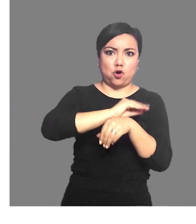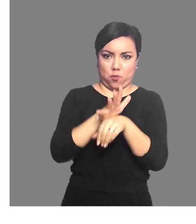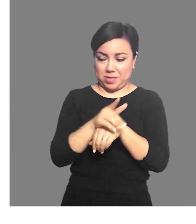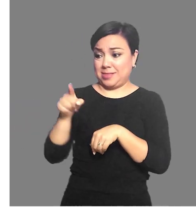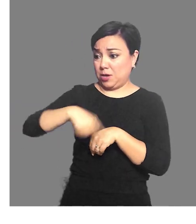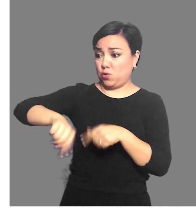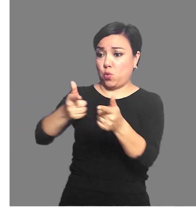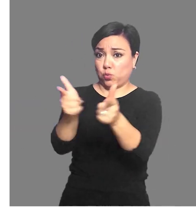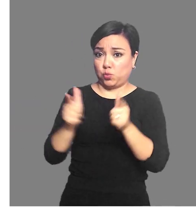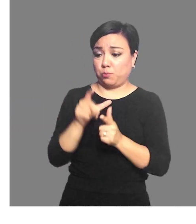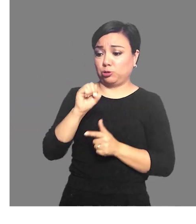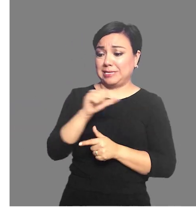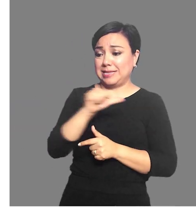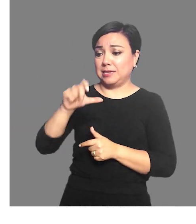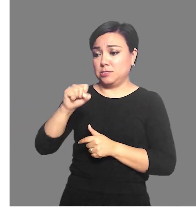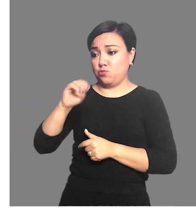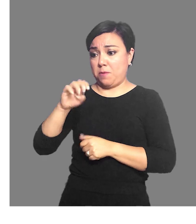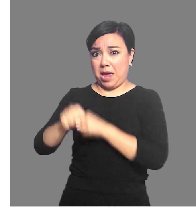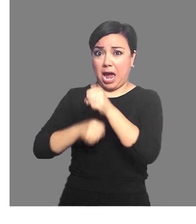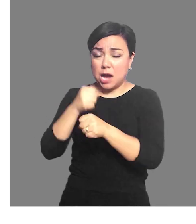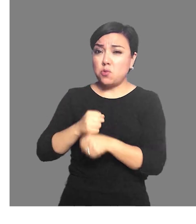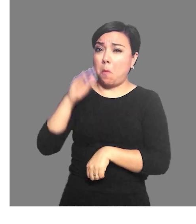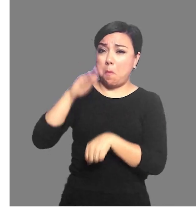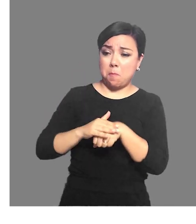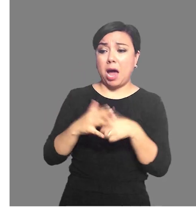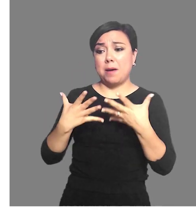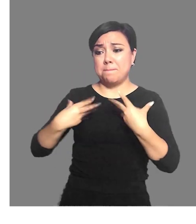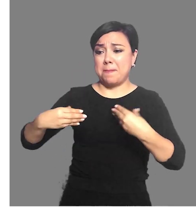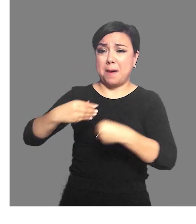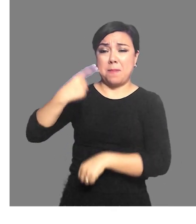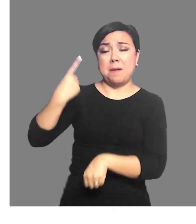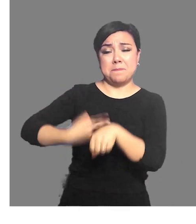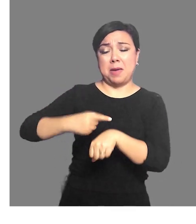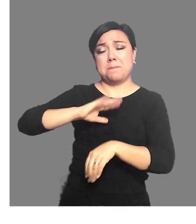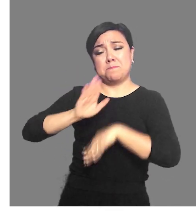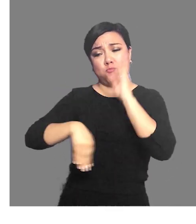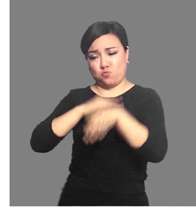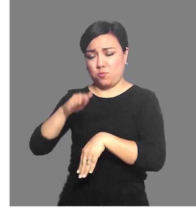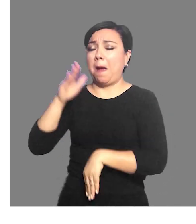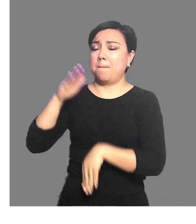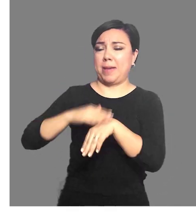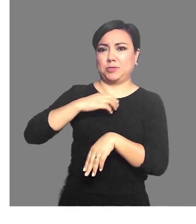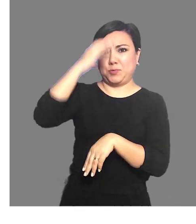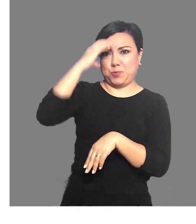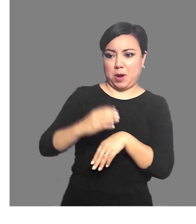pandemia, es el grupo de los 60 a 69 años donde COVID-19 se cobra la cuota más alta de vidas.